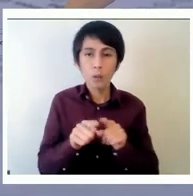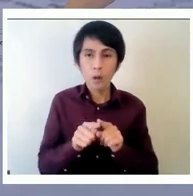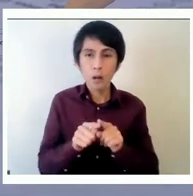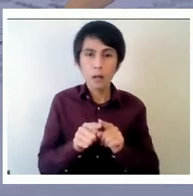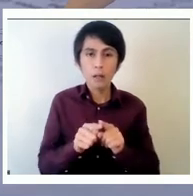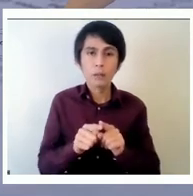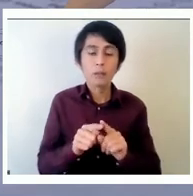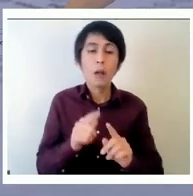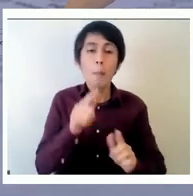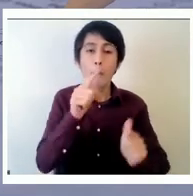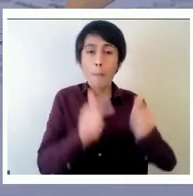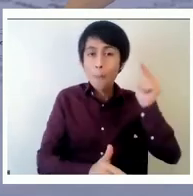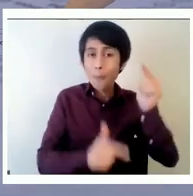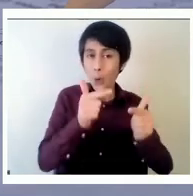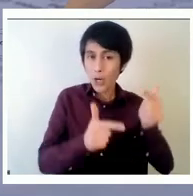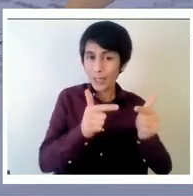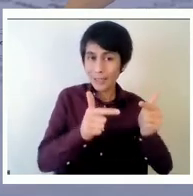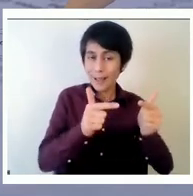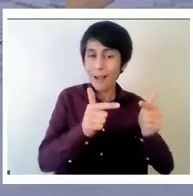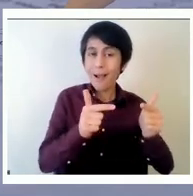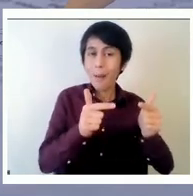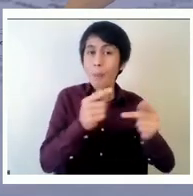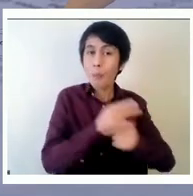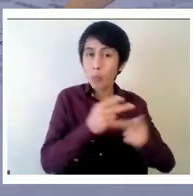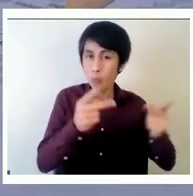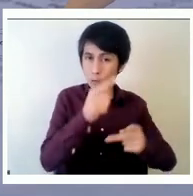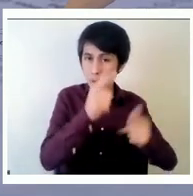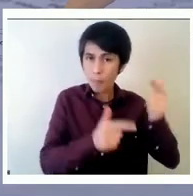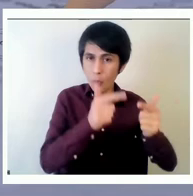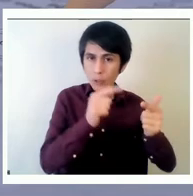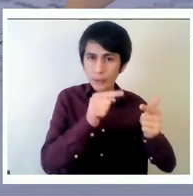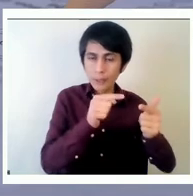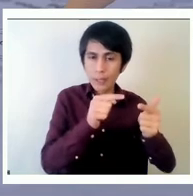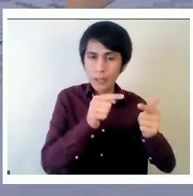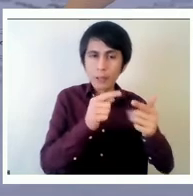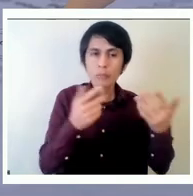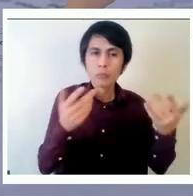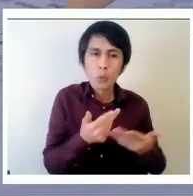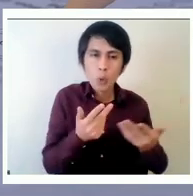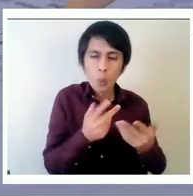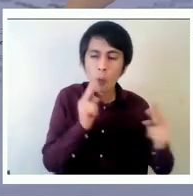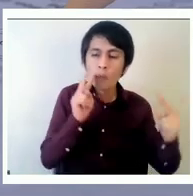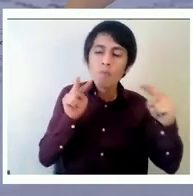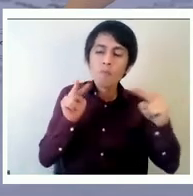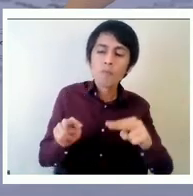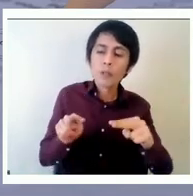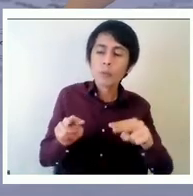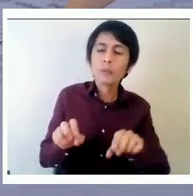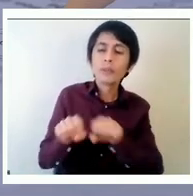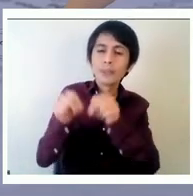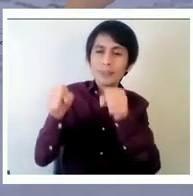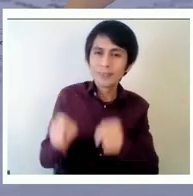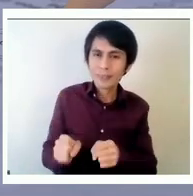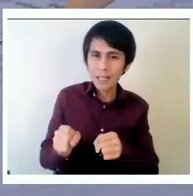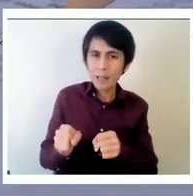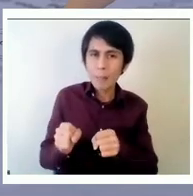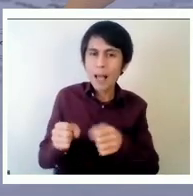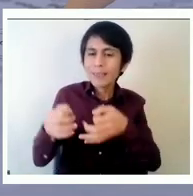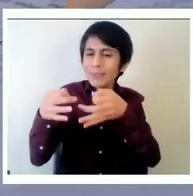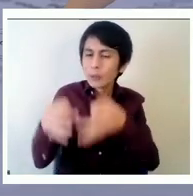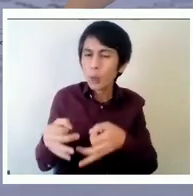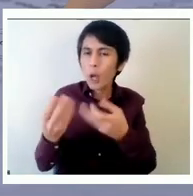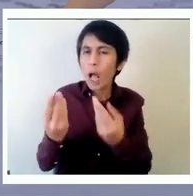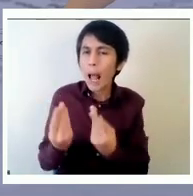política pública observamos el el desarrollo del sistema de aseguramiento de la calidad chileno y